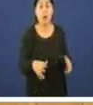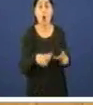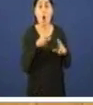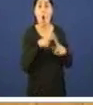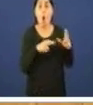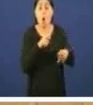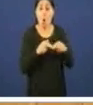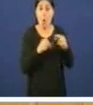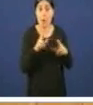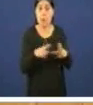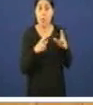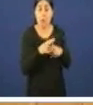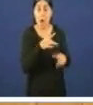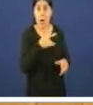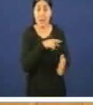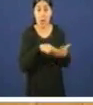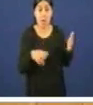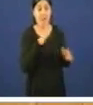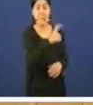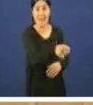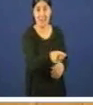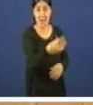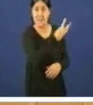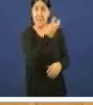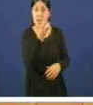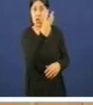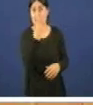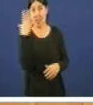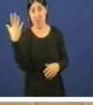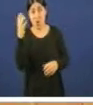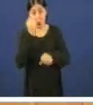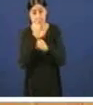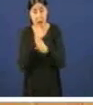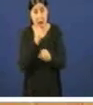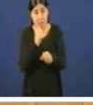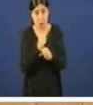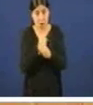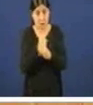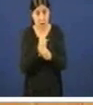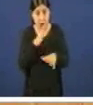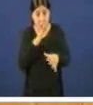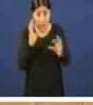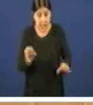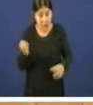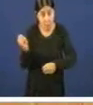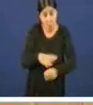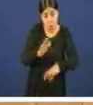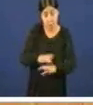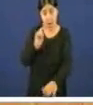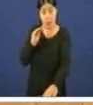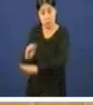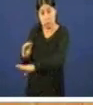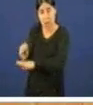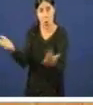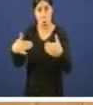que vai pasar coa obra social con eses 335 traballadores para os que agora non hai fondos para mantela que